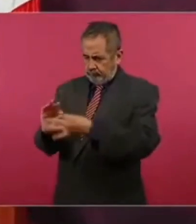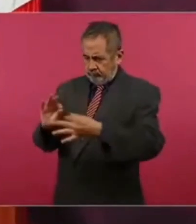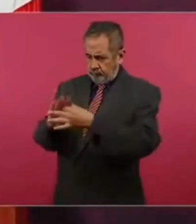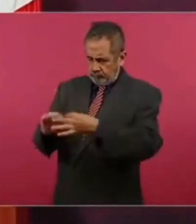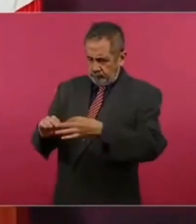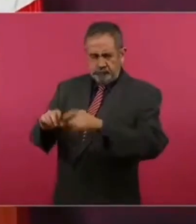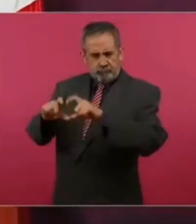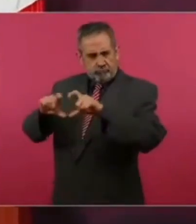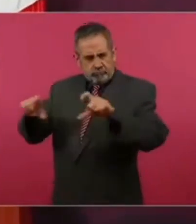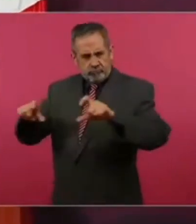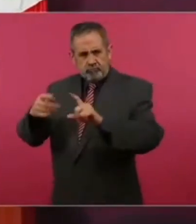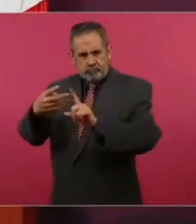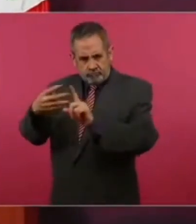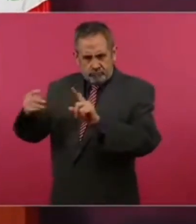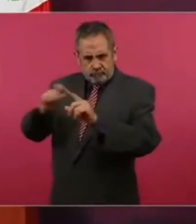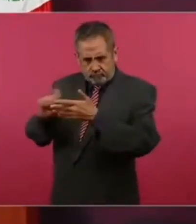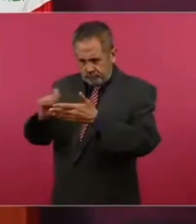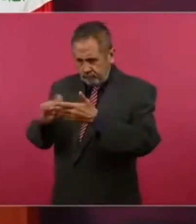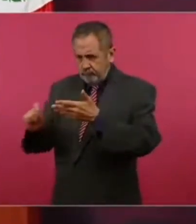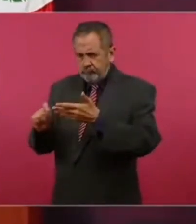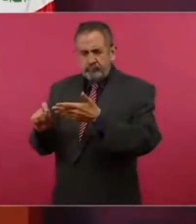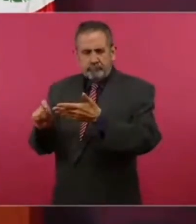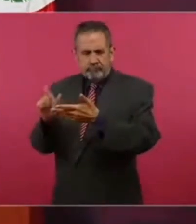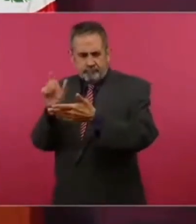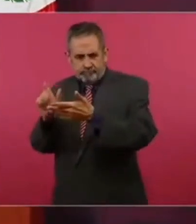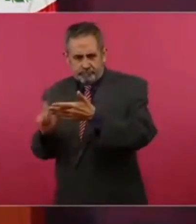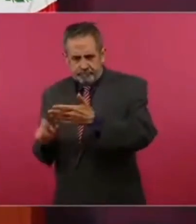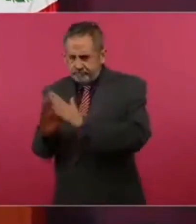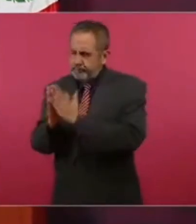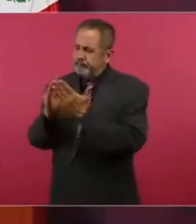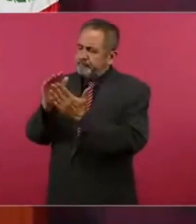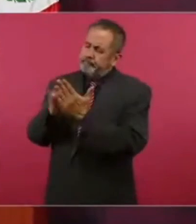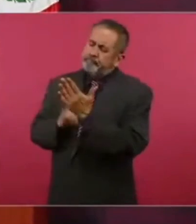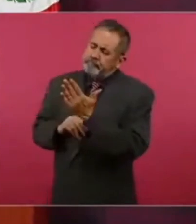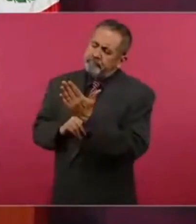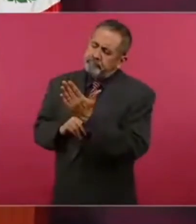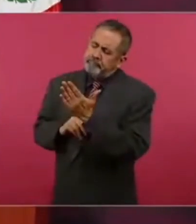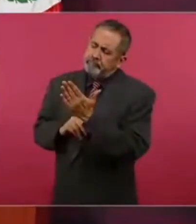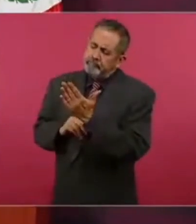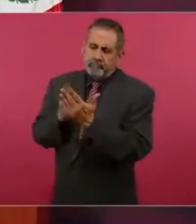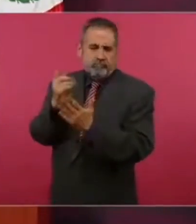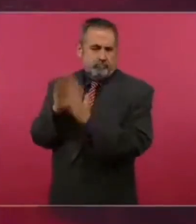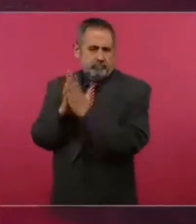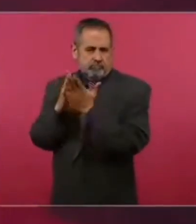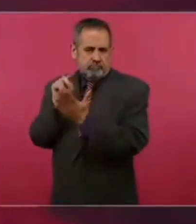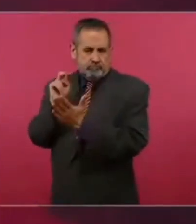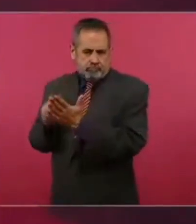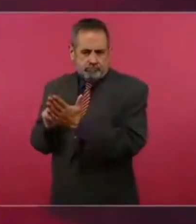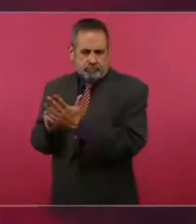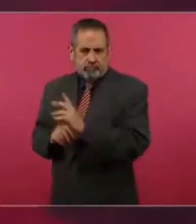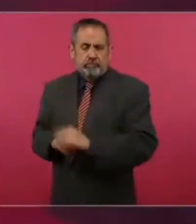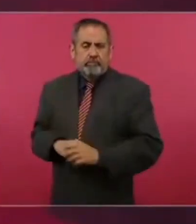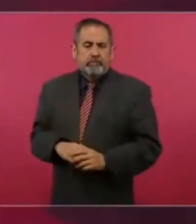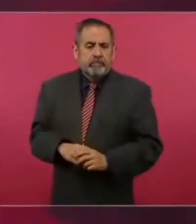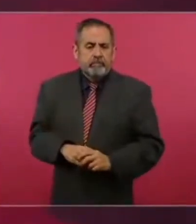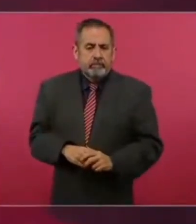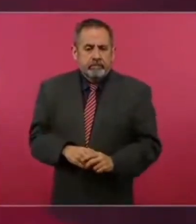párrafos, capítulos en un libro determinado, pues,